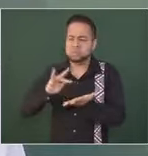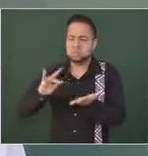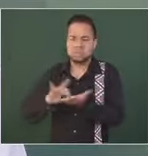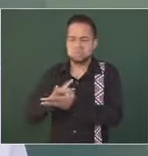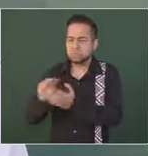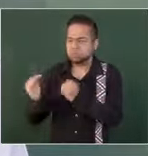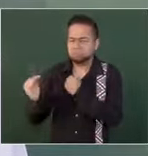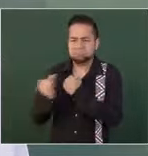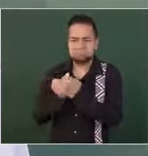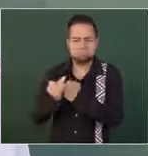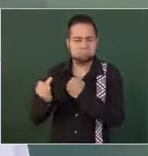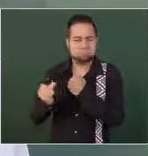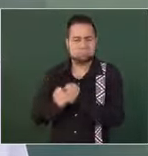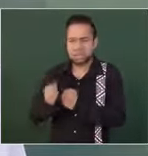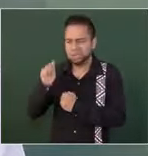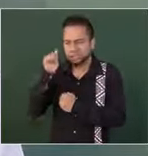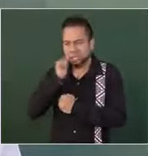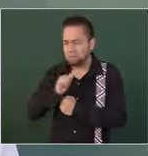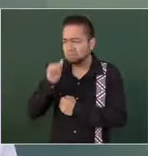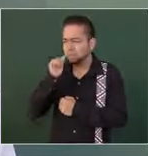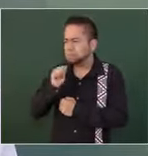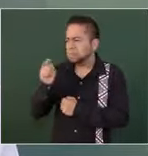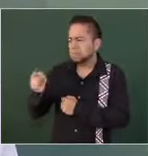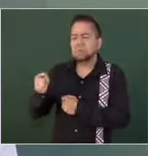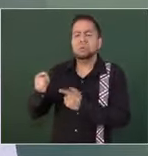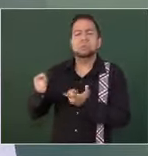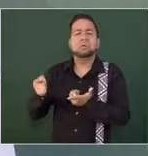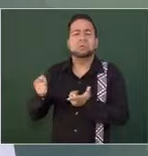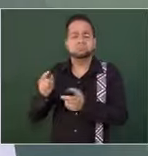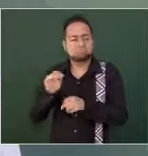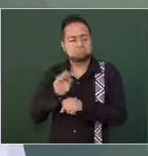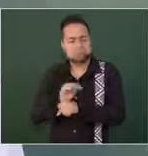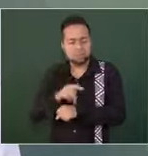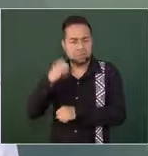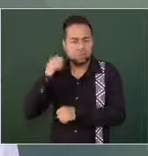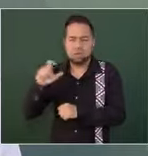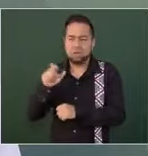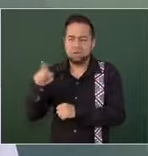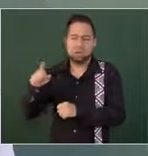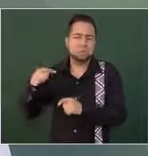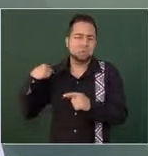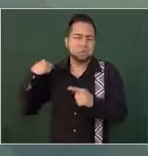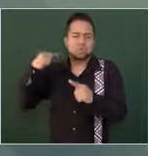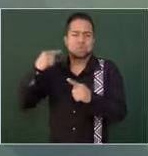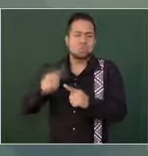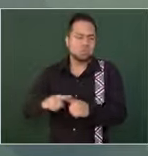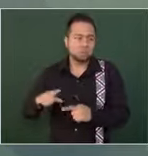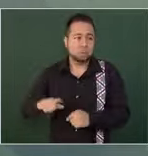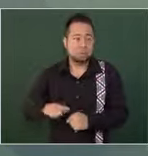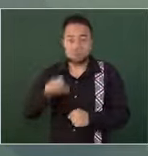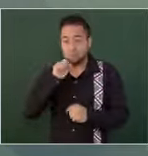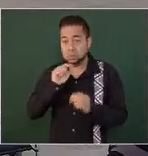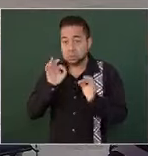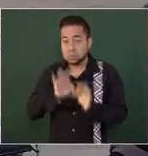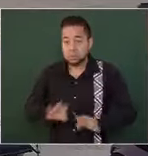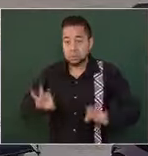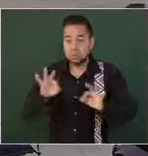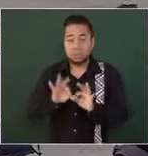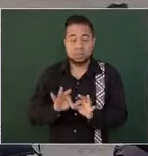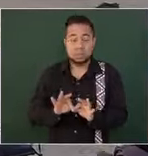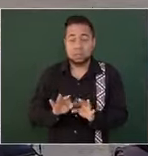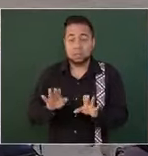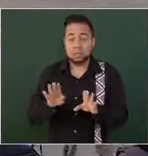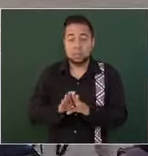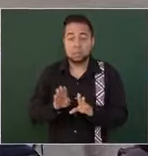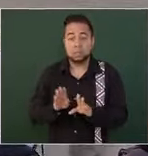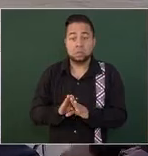respaldo que nos ha brindado a lo largo de su gobierno. Y muy especialmente en estos primeros